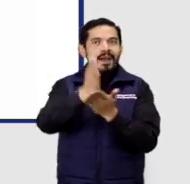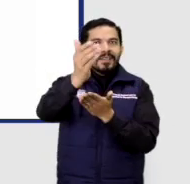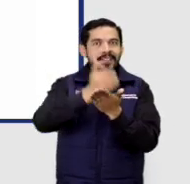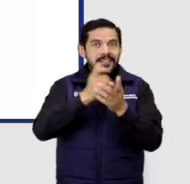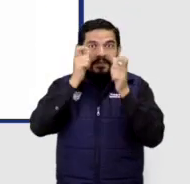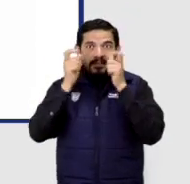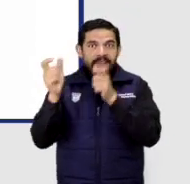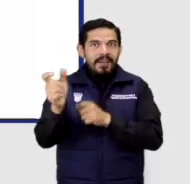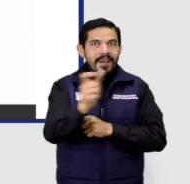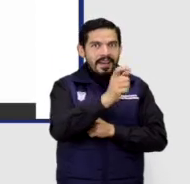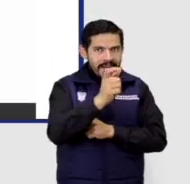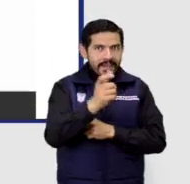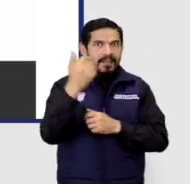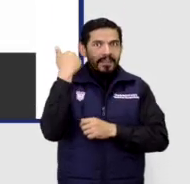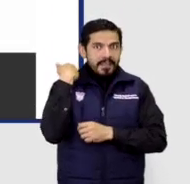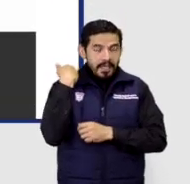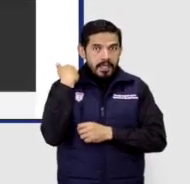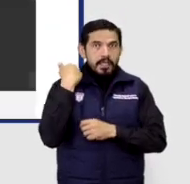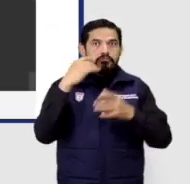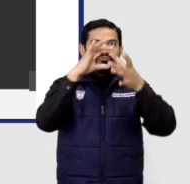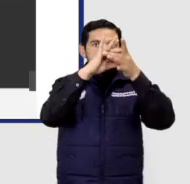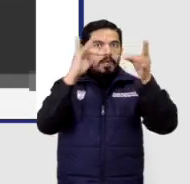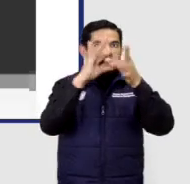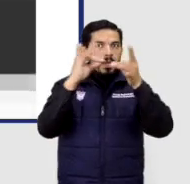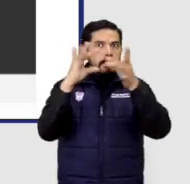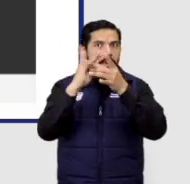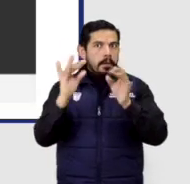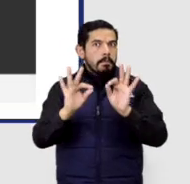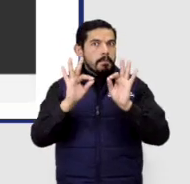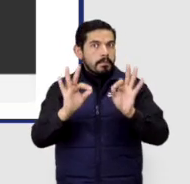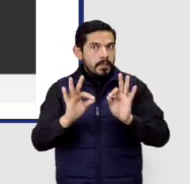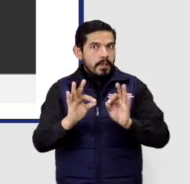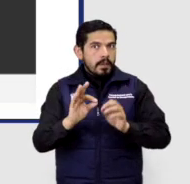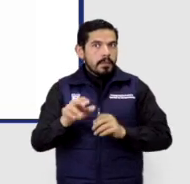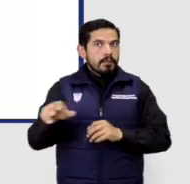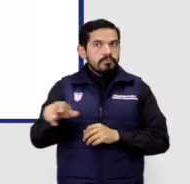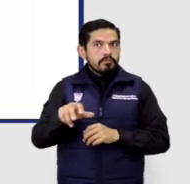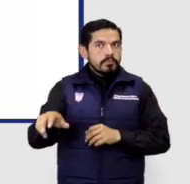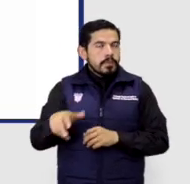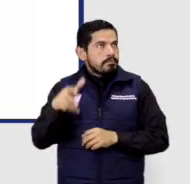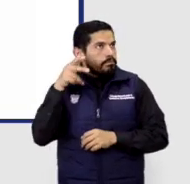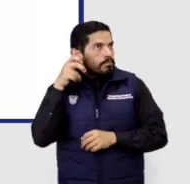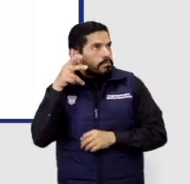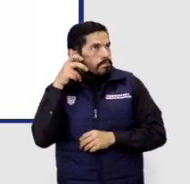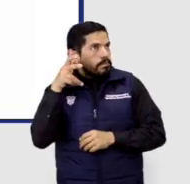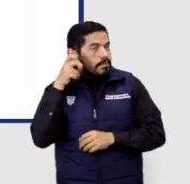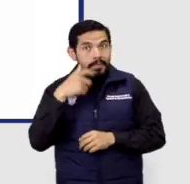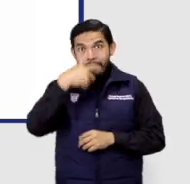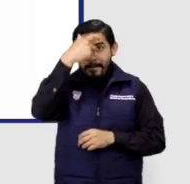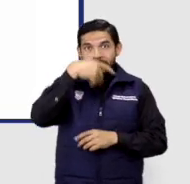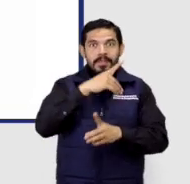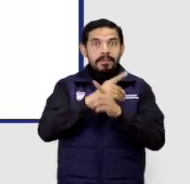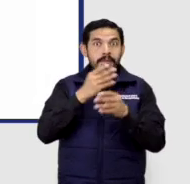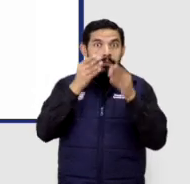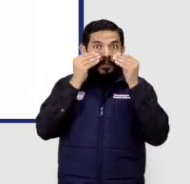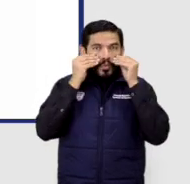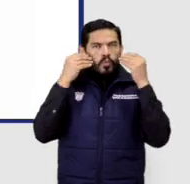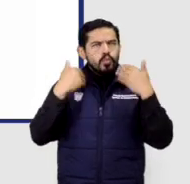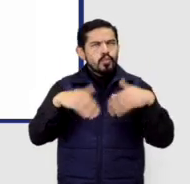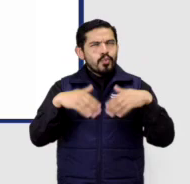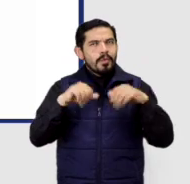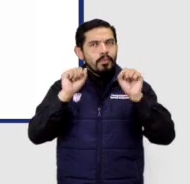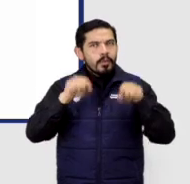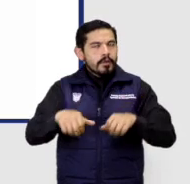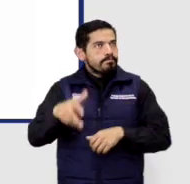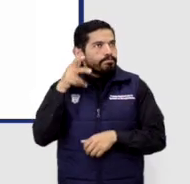General del Estado contiene solo texto, con la finalidad de que el lector de pantalla que utilizan los usuarios con discapacidad visual